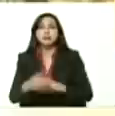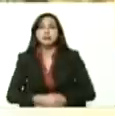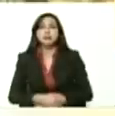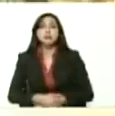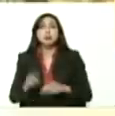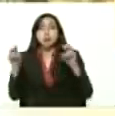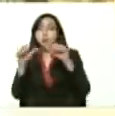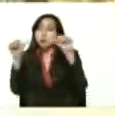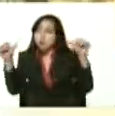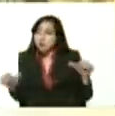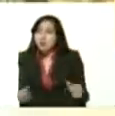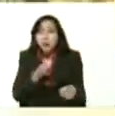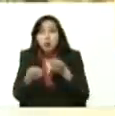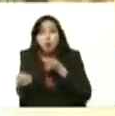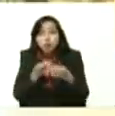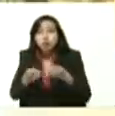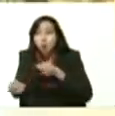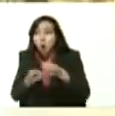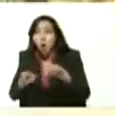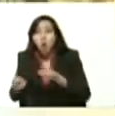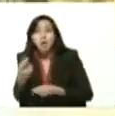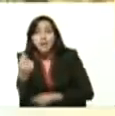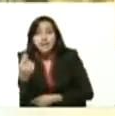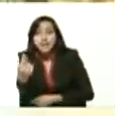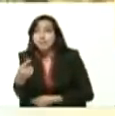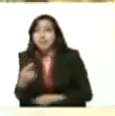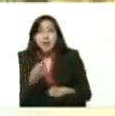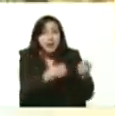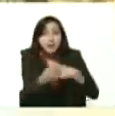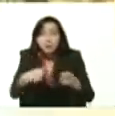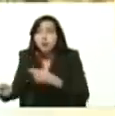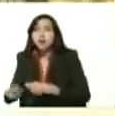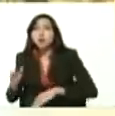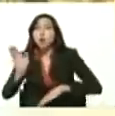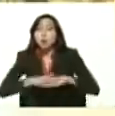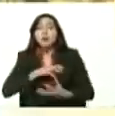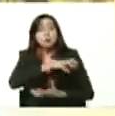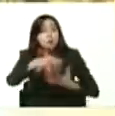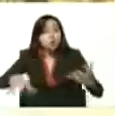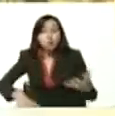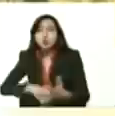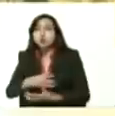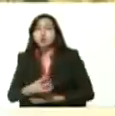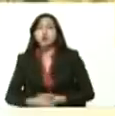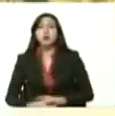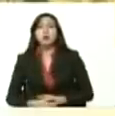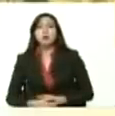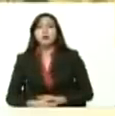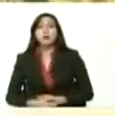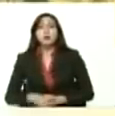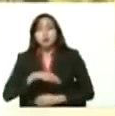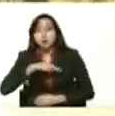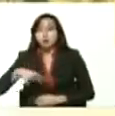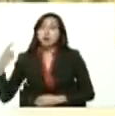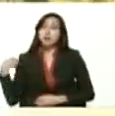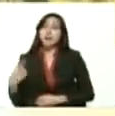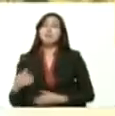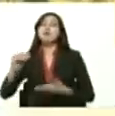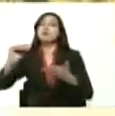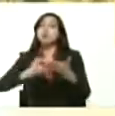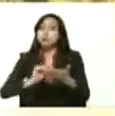sistemas de regulación y fijación de precios que es uno de los problemas graves que tenemos y que tenemos nosotros que